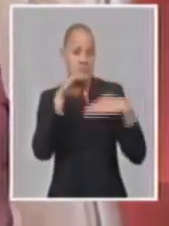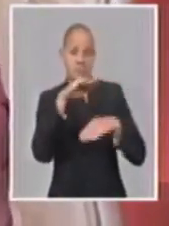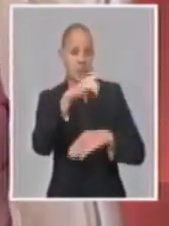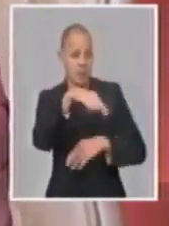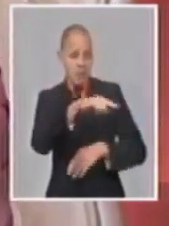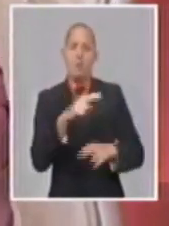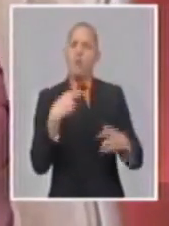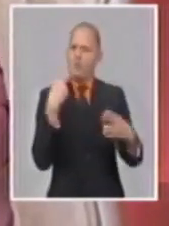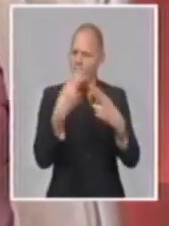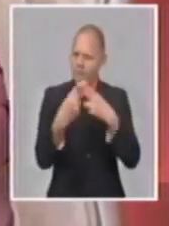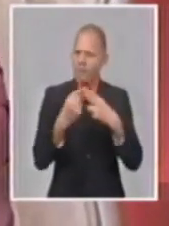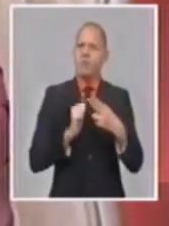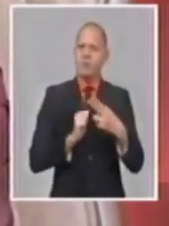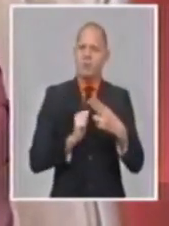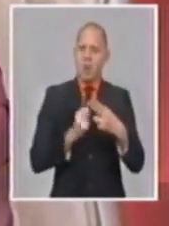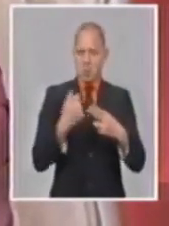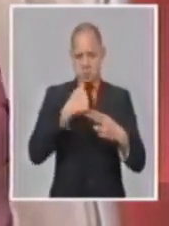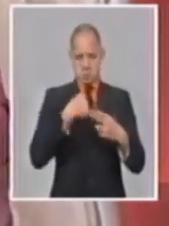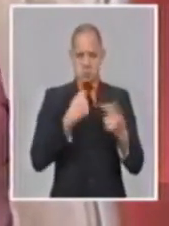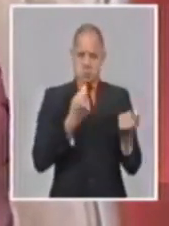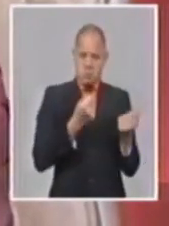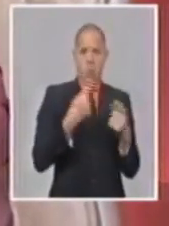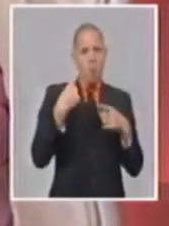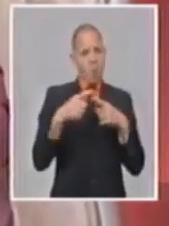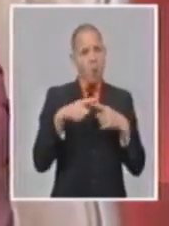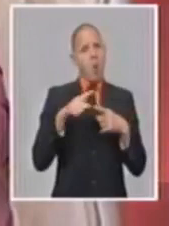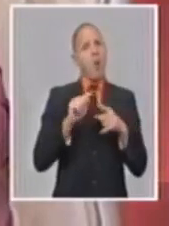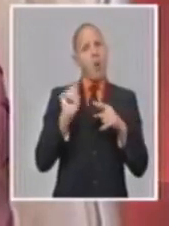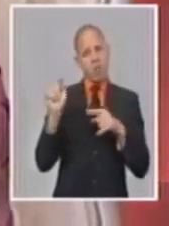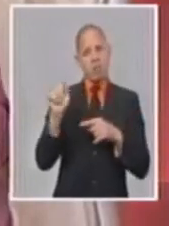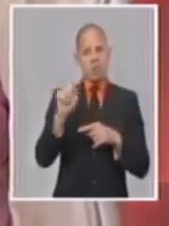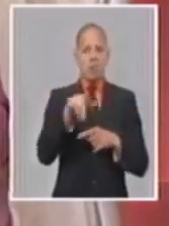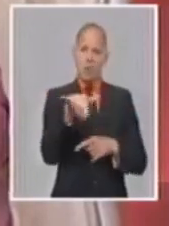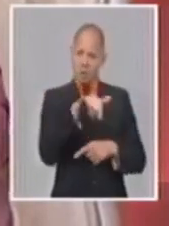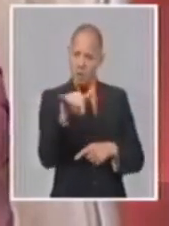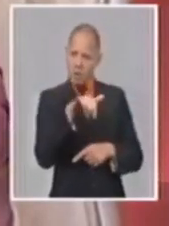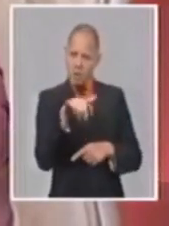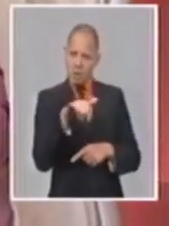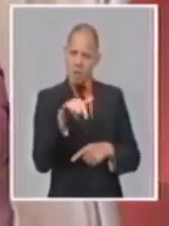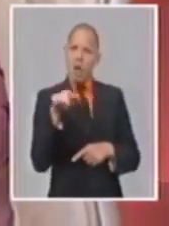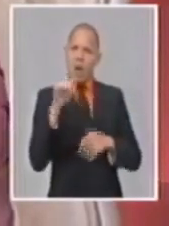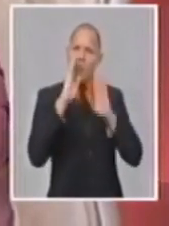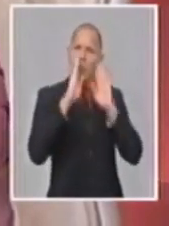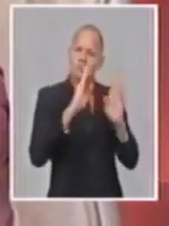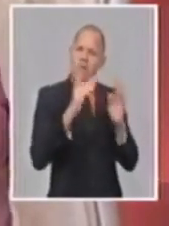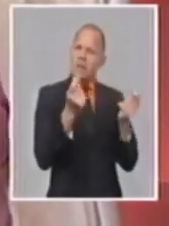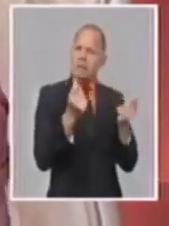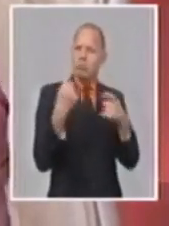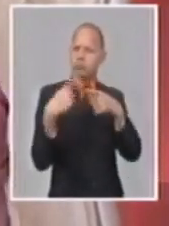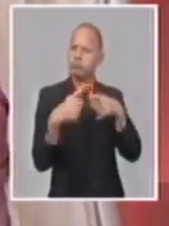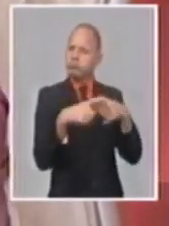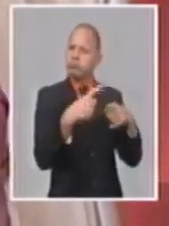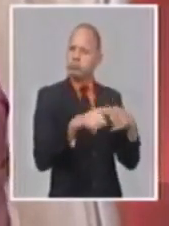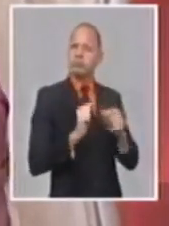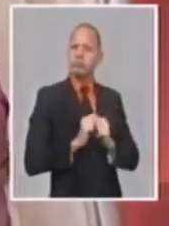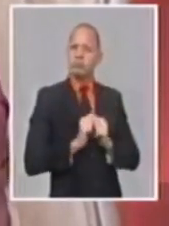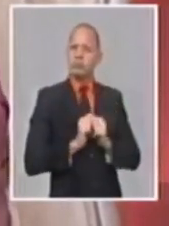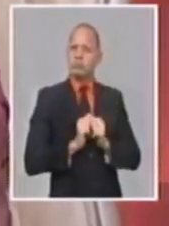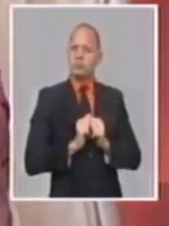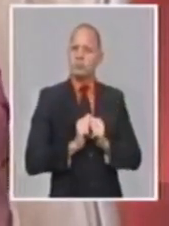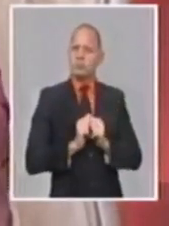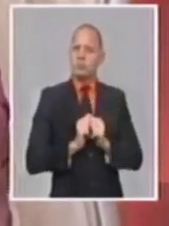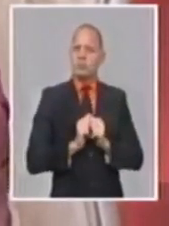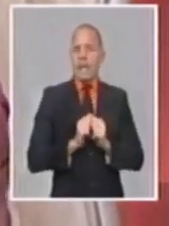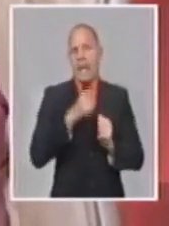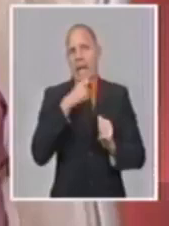ministerios que también tratamos los temas de precios y que también en su actuar y en su actividad rectora tienen que ver